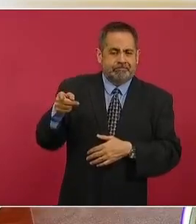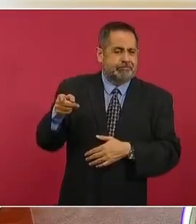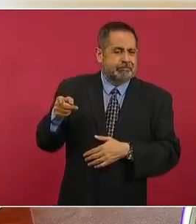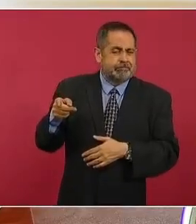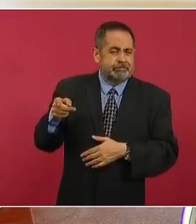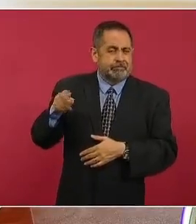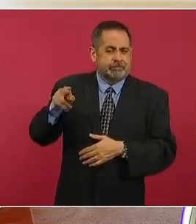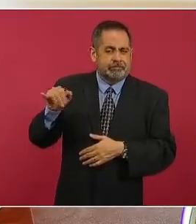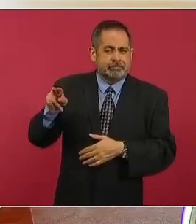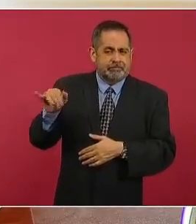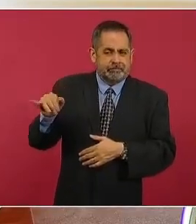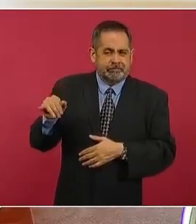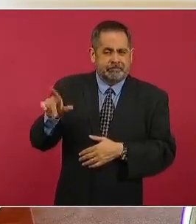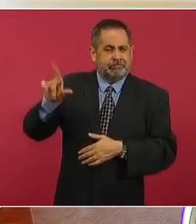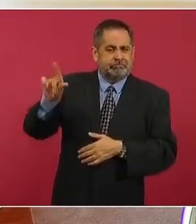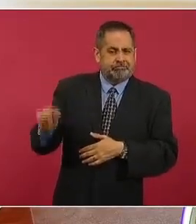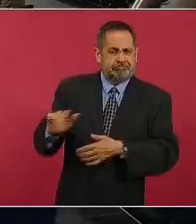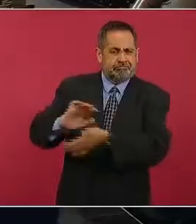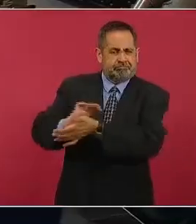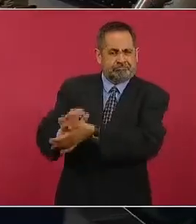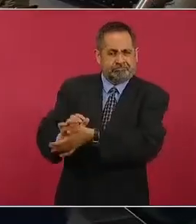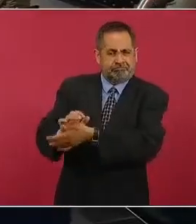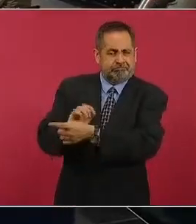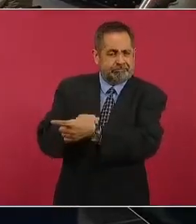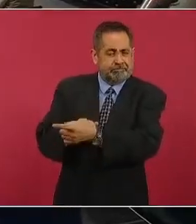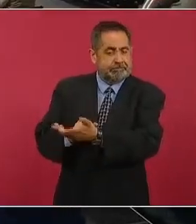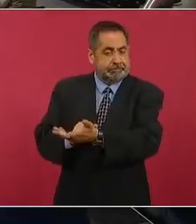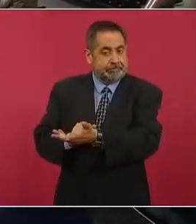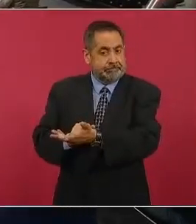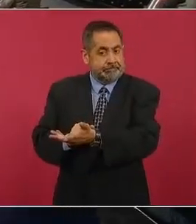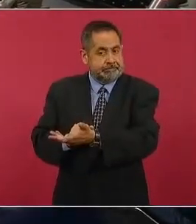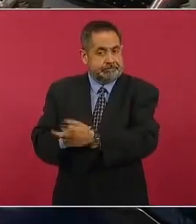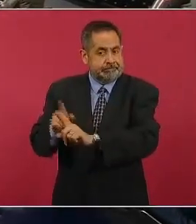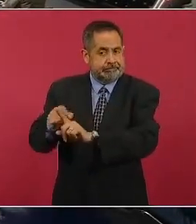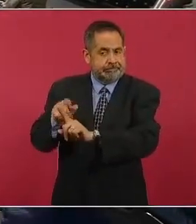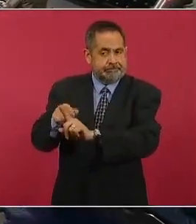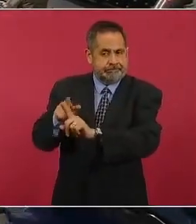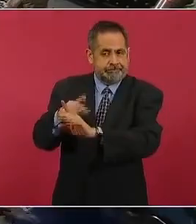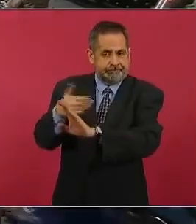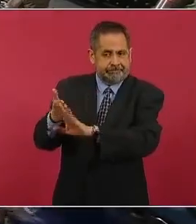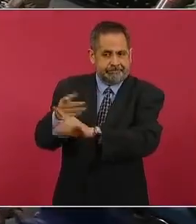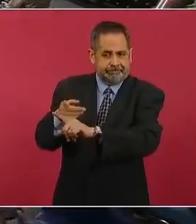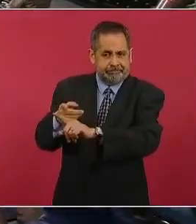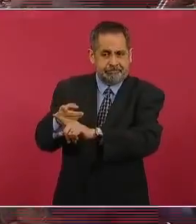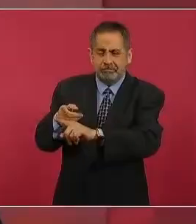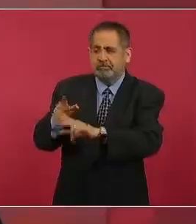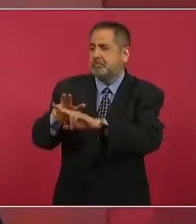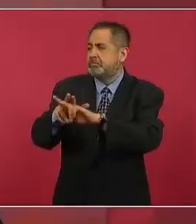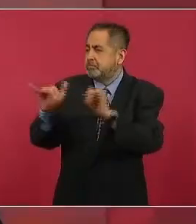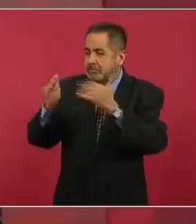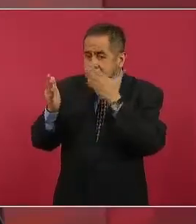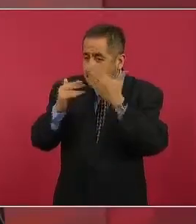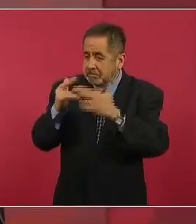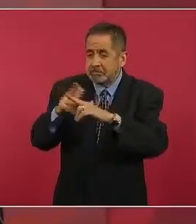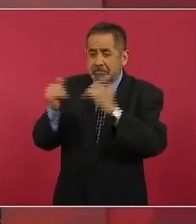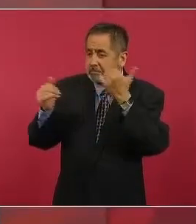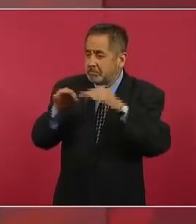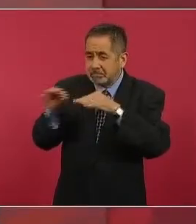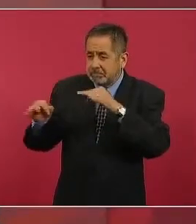tratarlos de manera discriminatoria con burla ni estudian ni trabajan